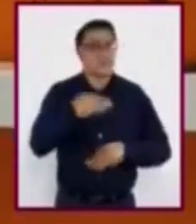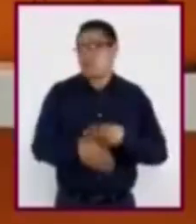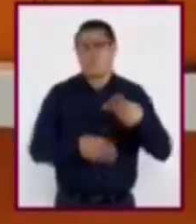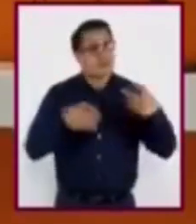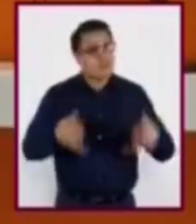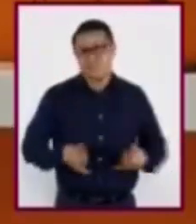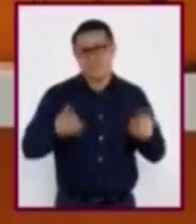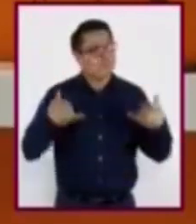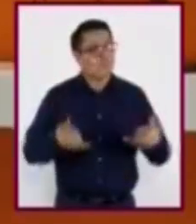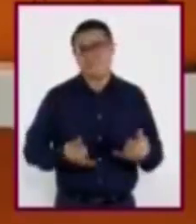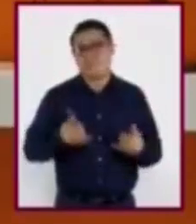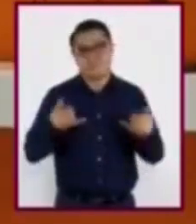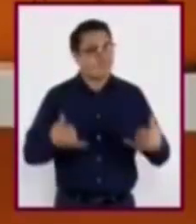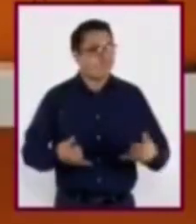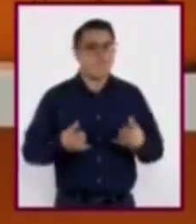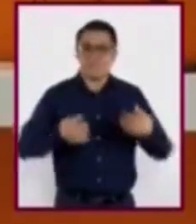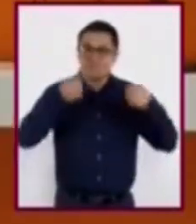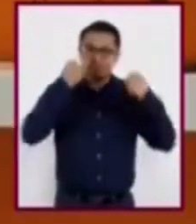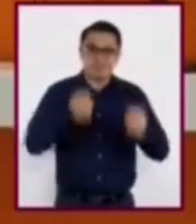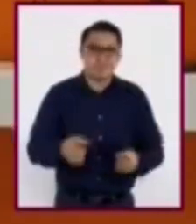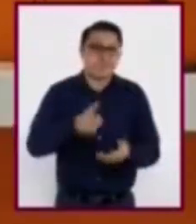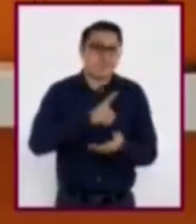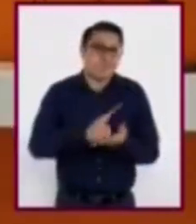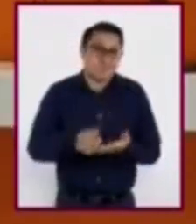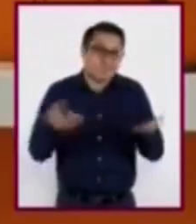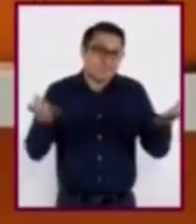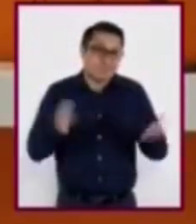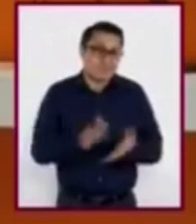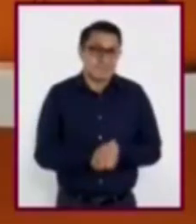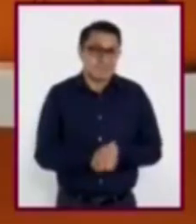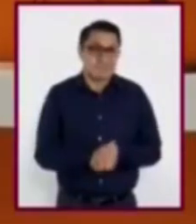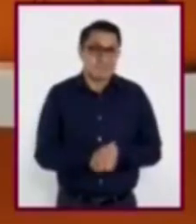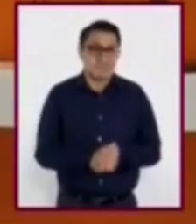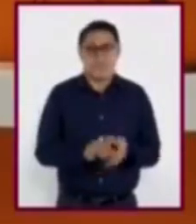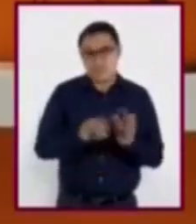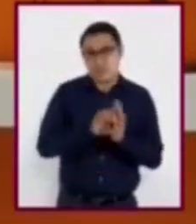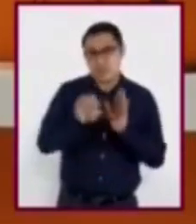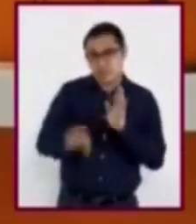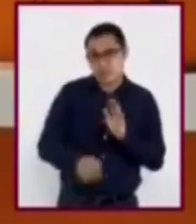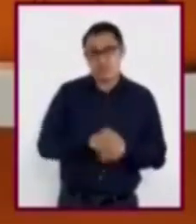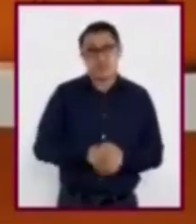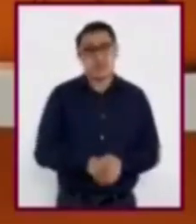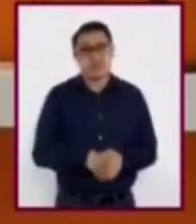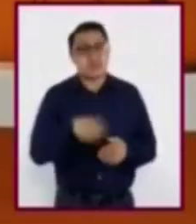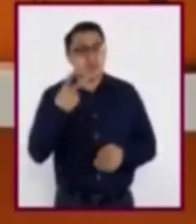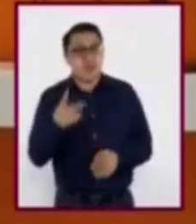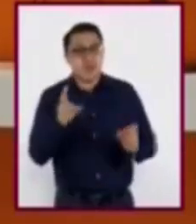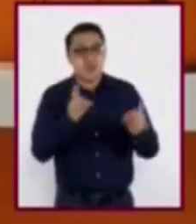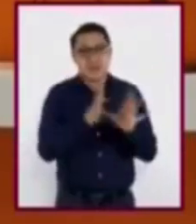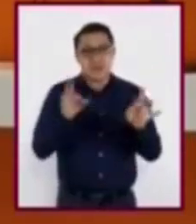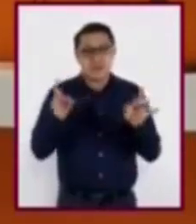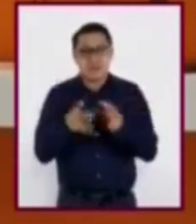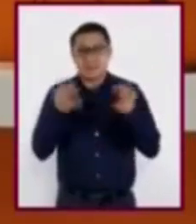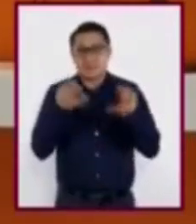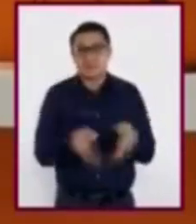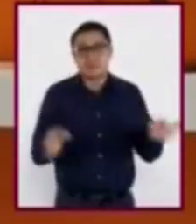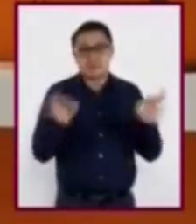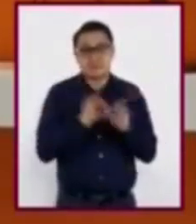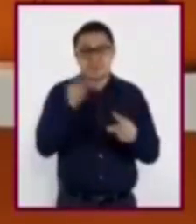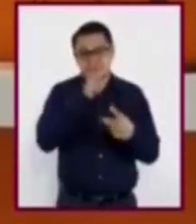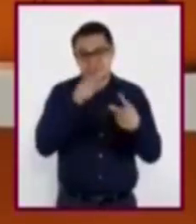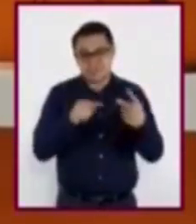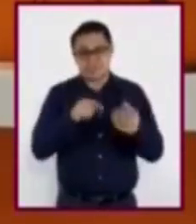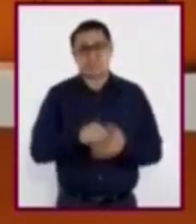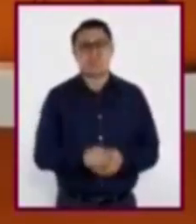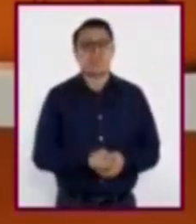y los adolescentes se les garantiza su ejercicio. Un ejemplo son dos situaciones principales que se nos presentan.